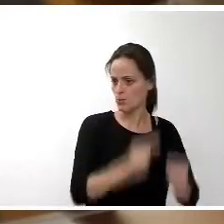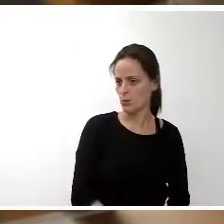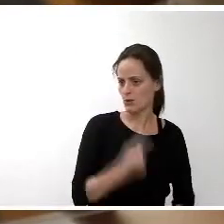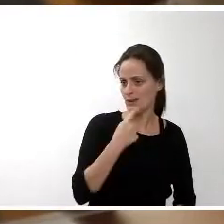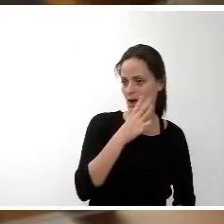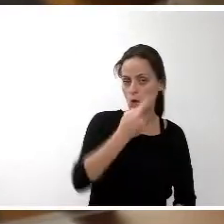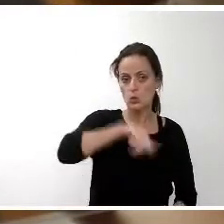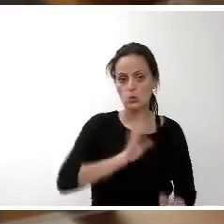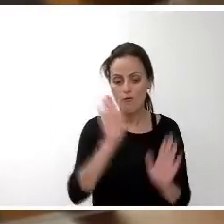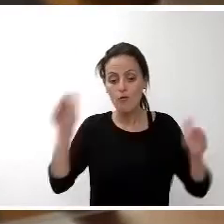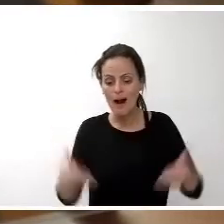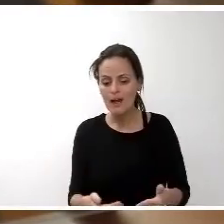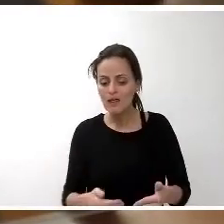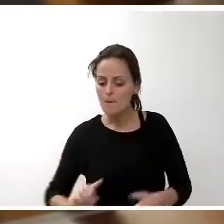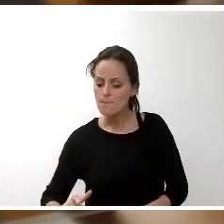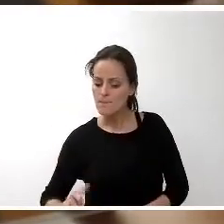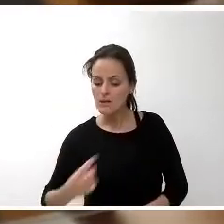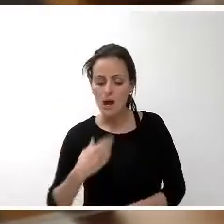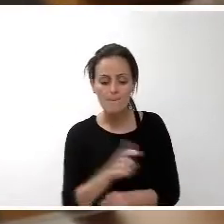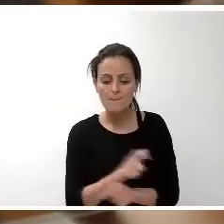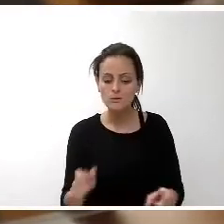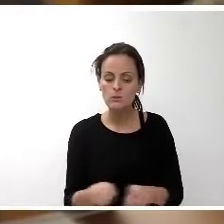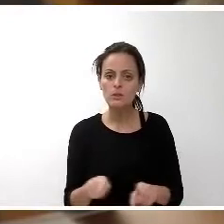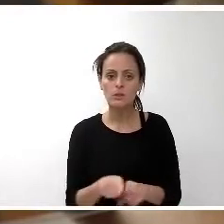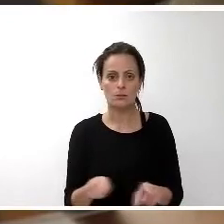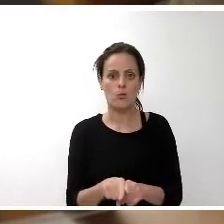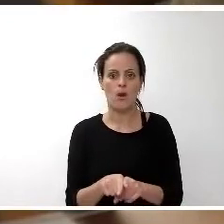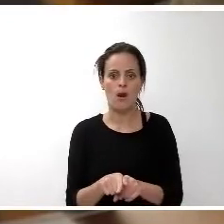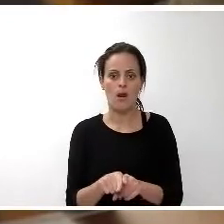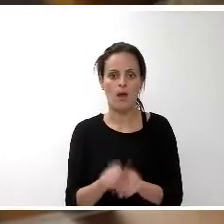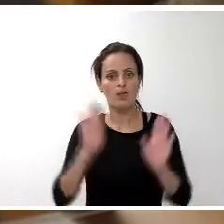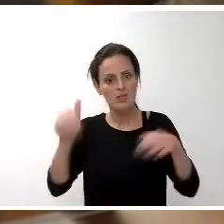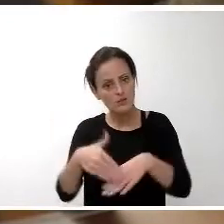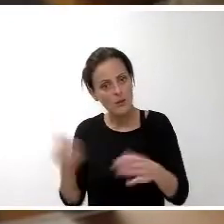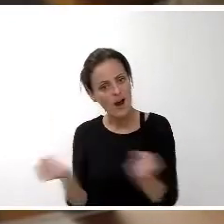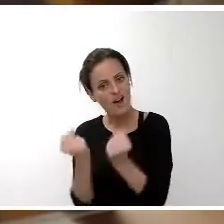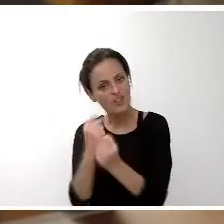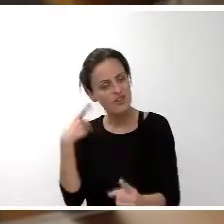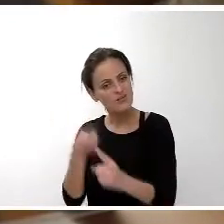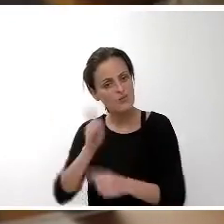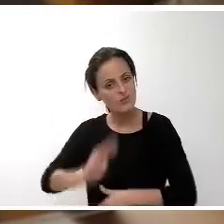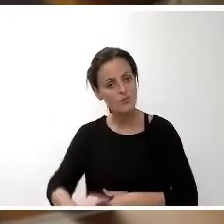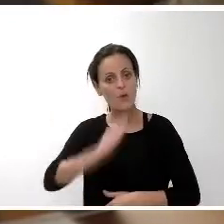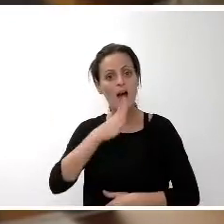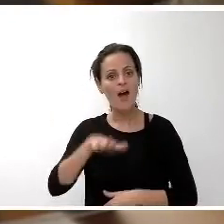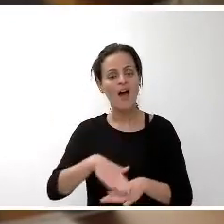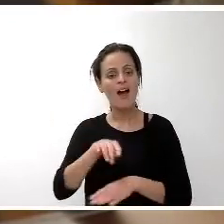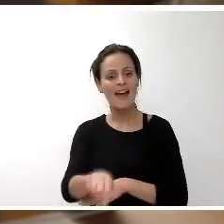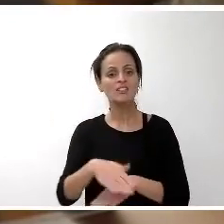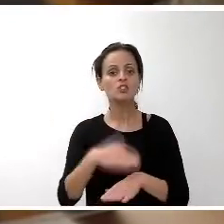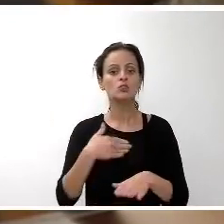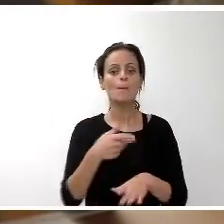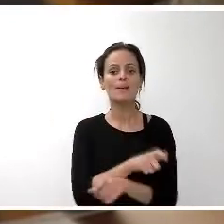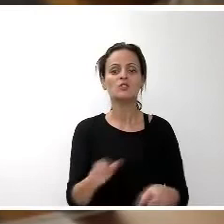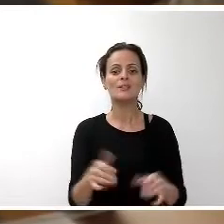focalizar aún mucho más a las personas como centro de nuestra acción. Y para eso, los tinerfeños y tinerfeñas a este cabildo insular de